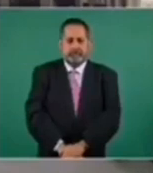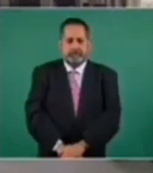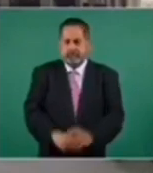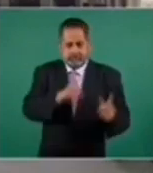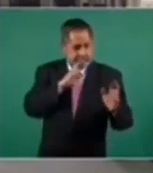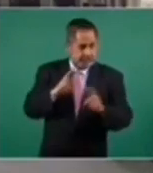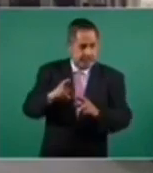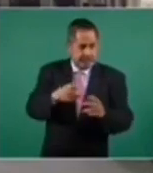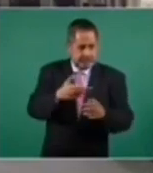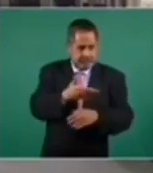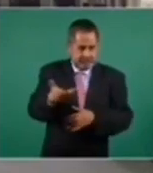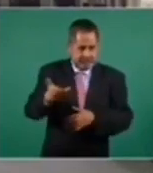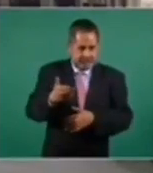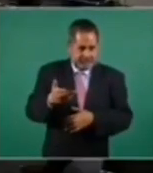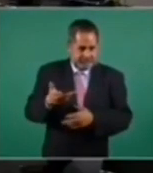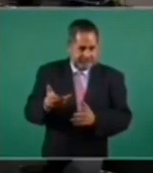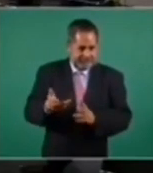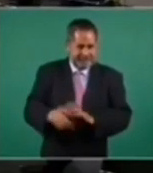Contesta lo primero, ¿no?